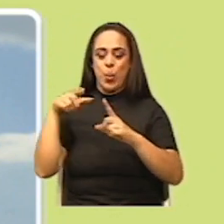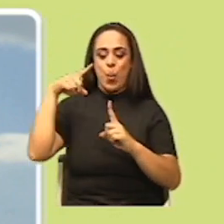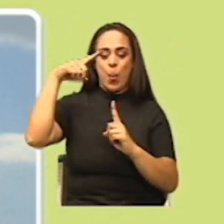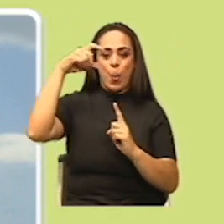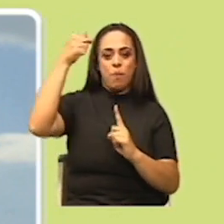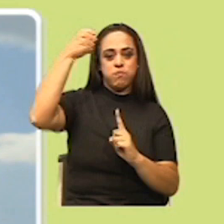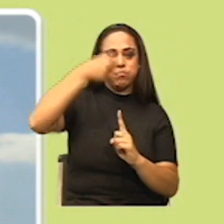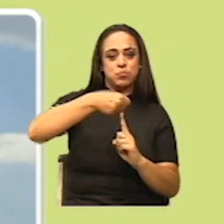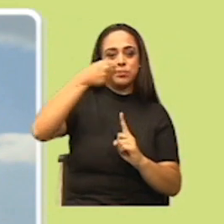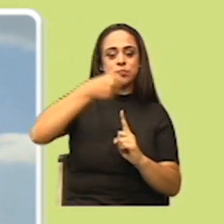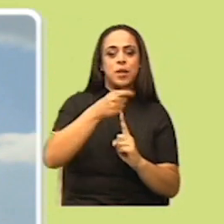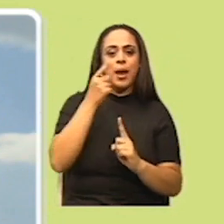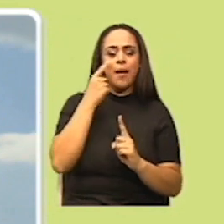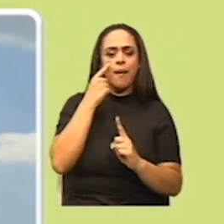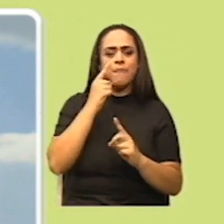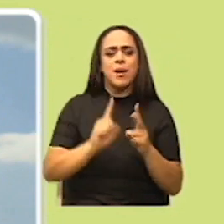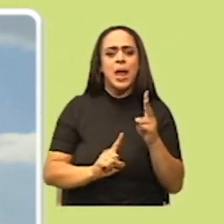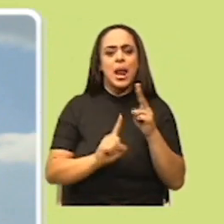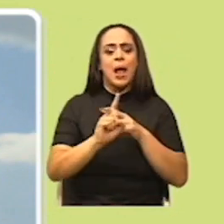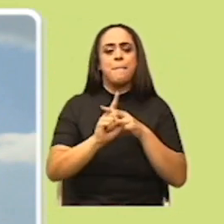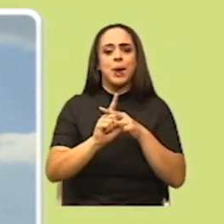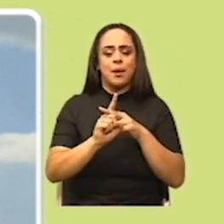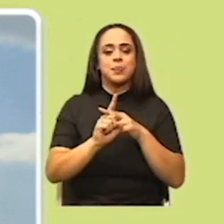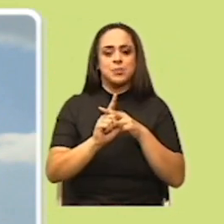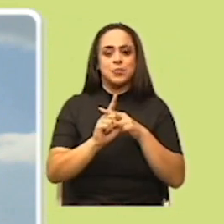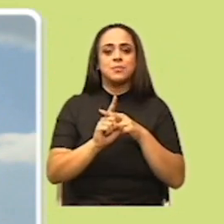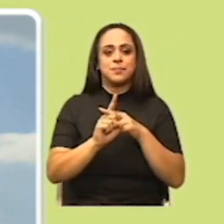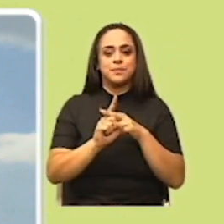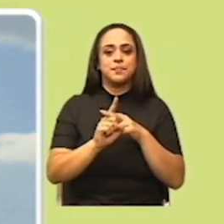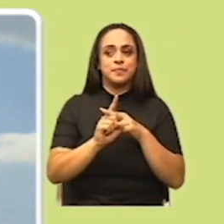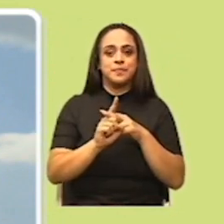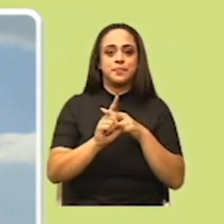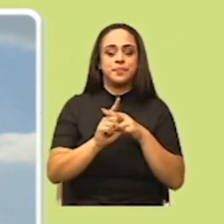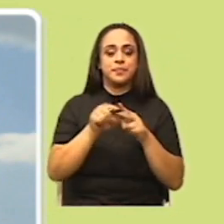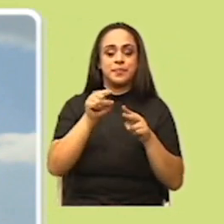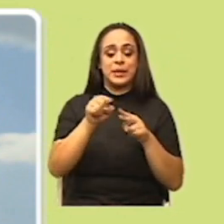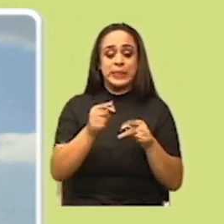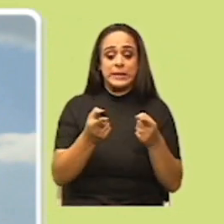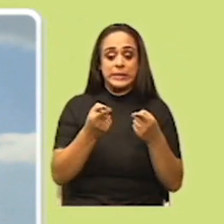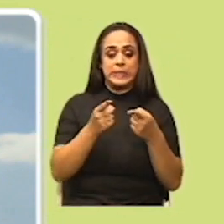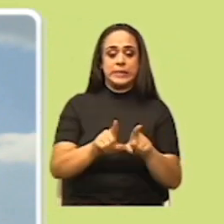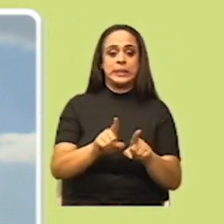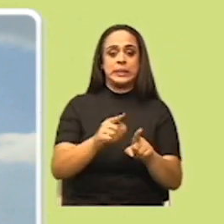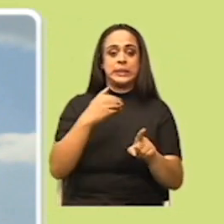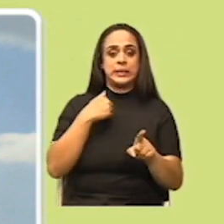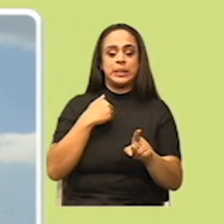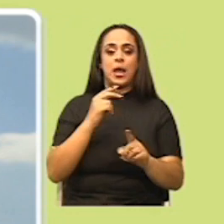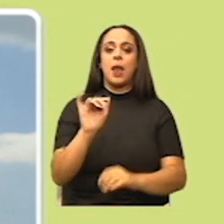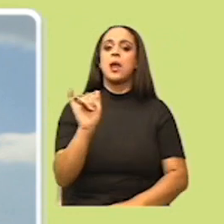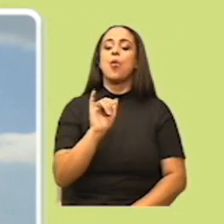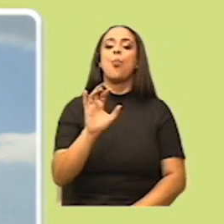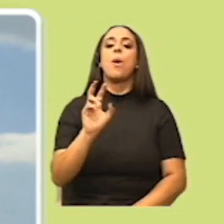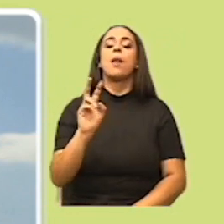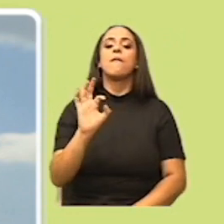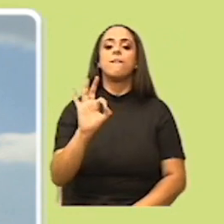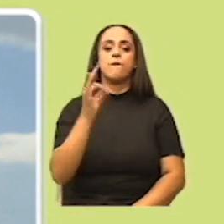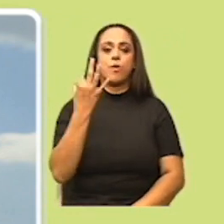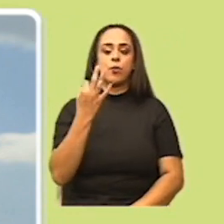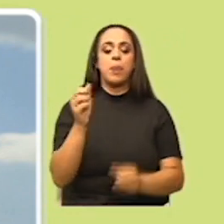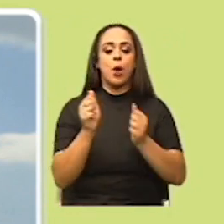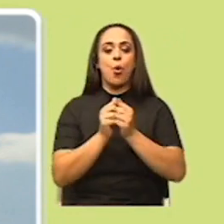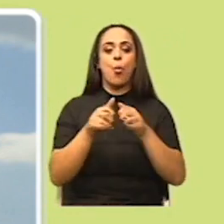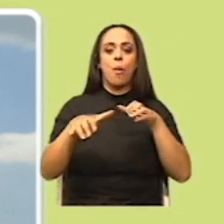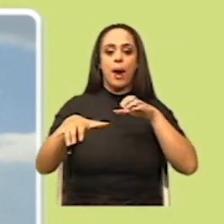vamos a ver que aparece la reacción. En este caso, la reacción sería de igual magnitud que la acción,